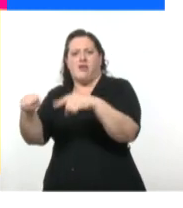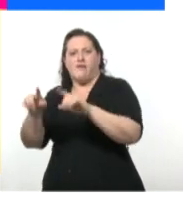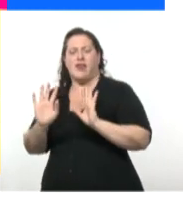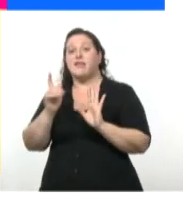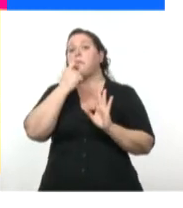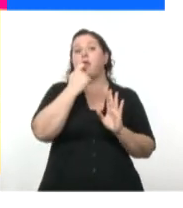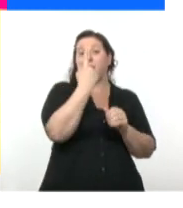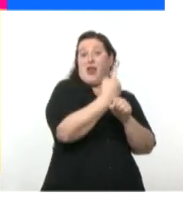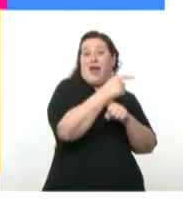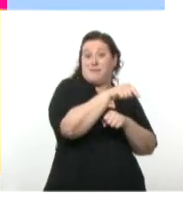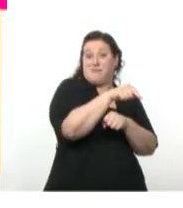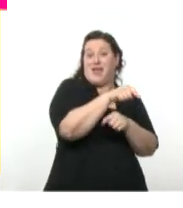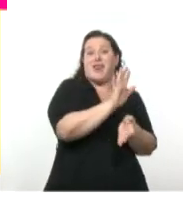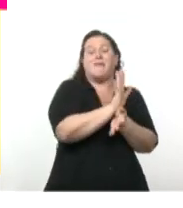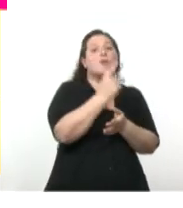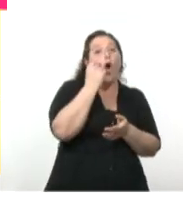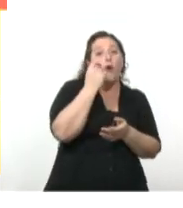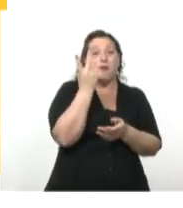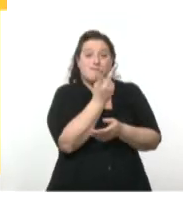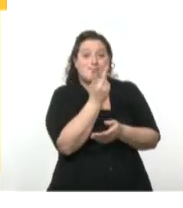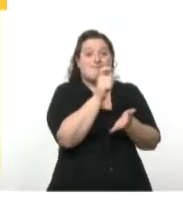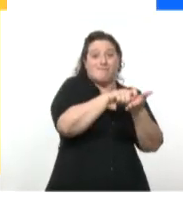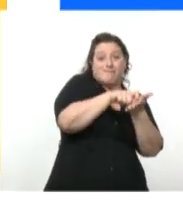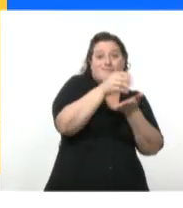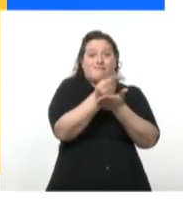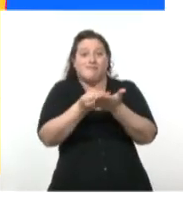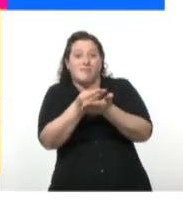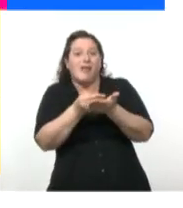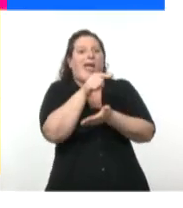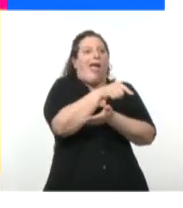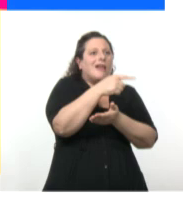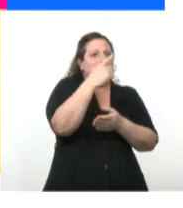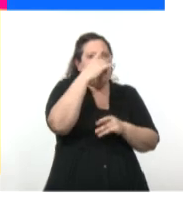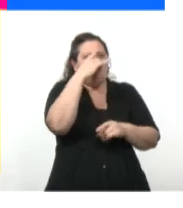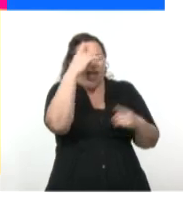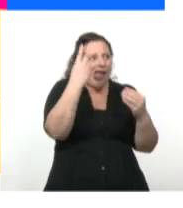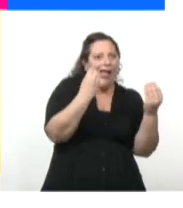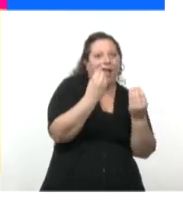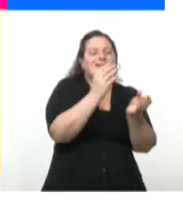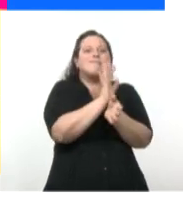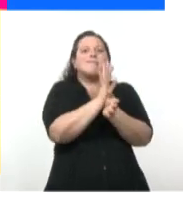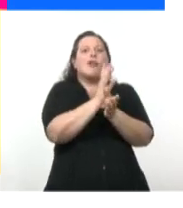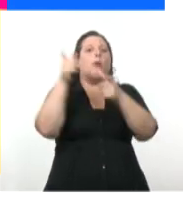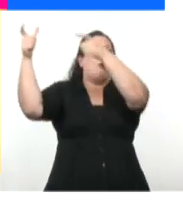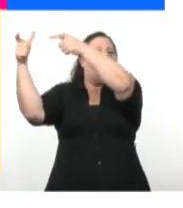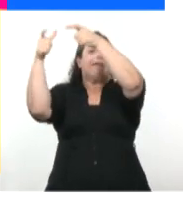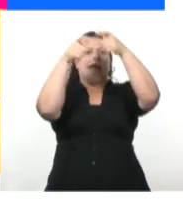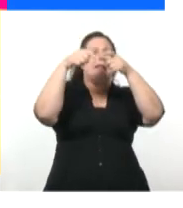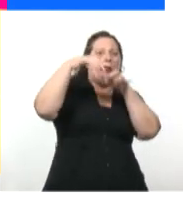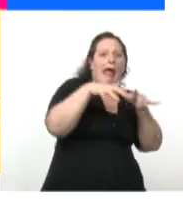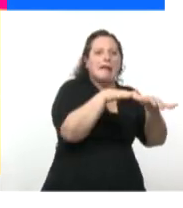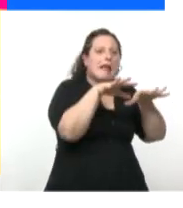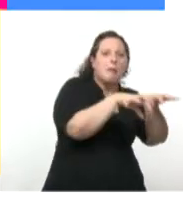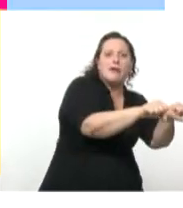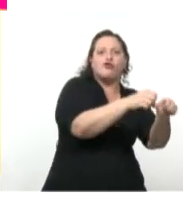Oestergel y Solano López hicieron una historia de ciencia ficción, una invasión extraterrestre que transcurría en Buenos Aires. Y además, se